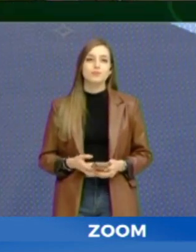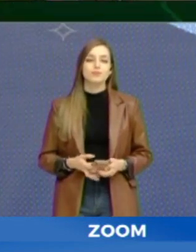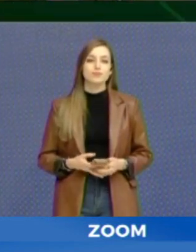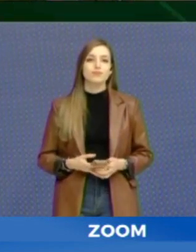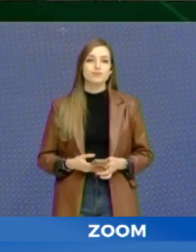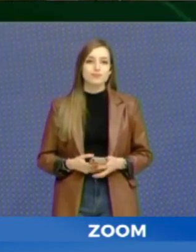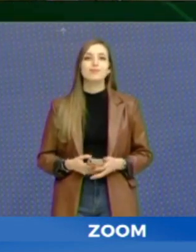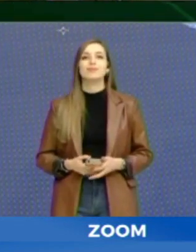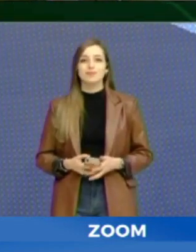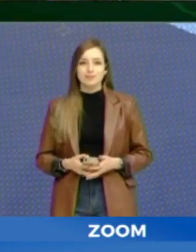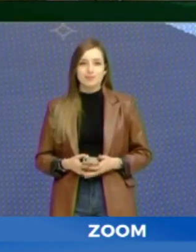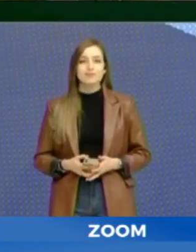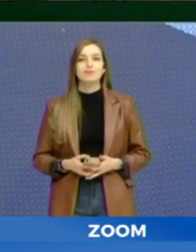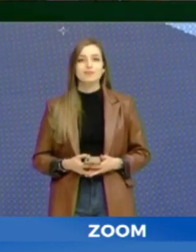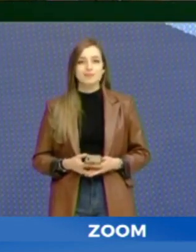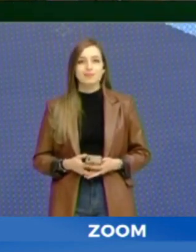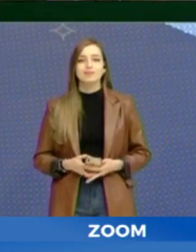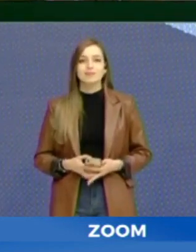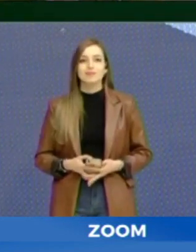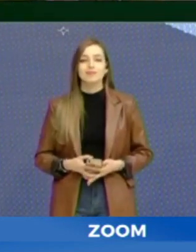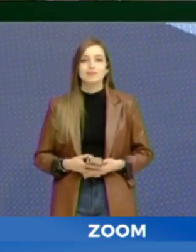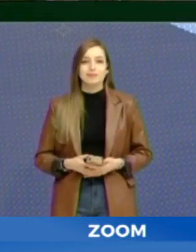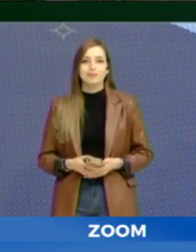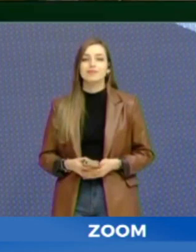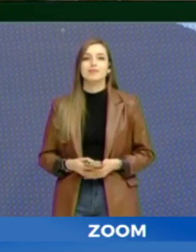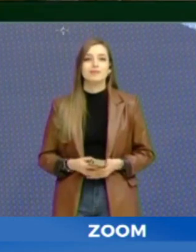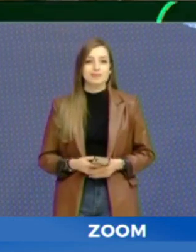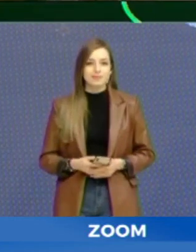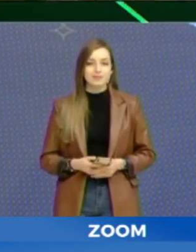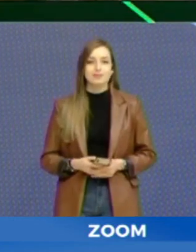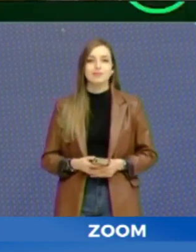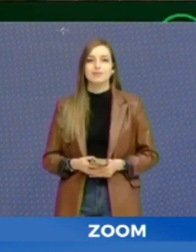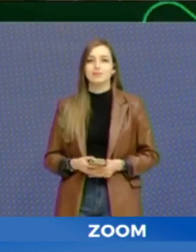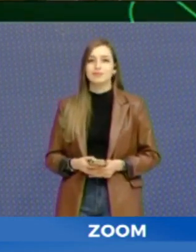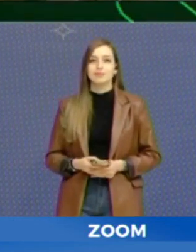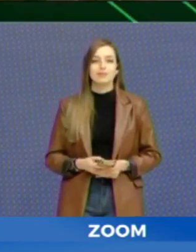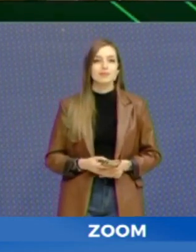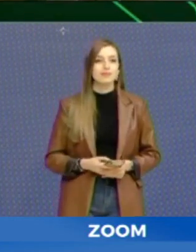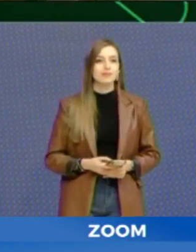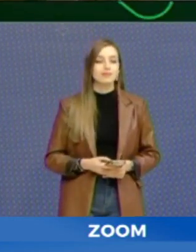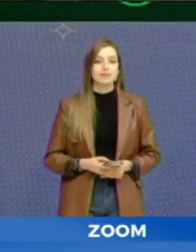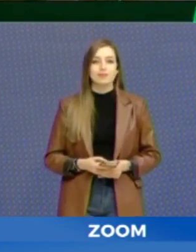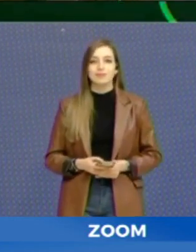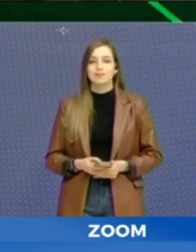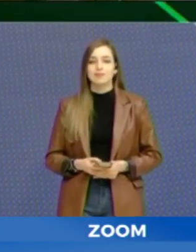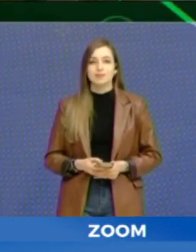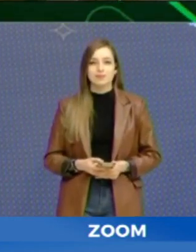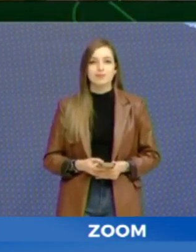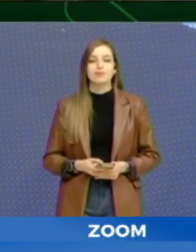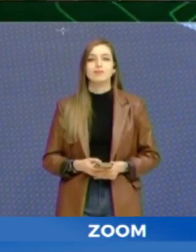la escuela, si bien al volver a la Providencia, que es un... sentimientos de